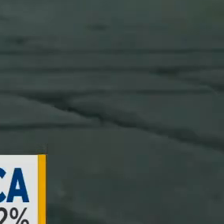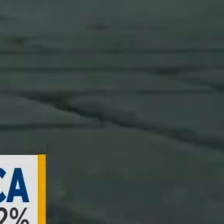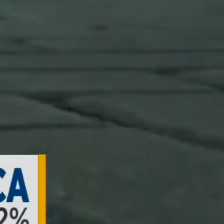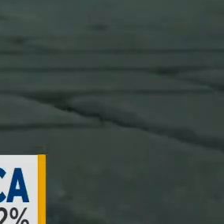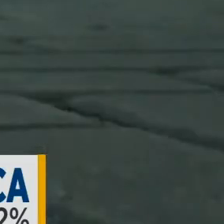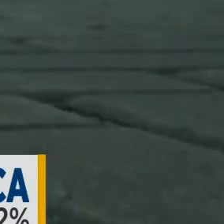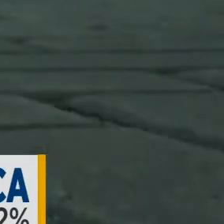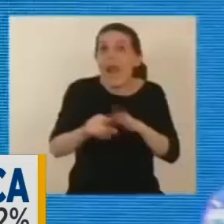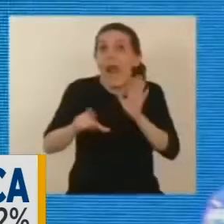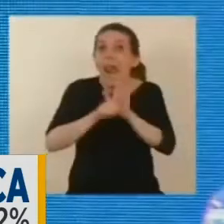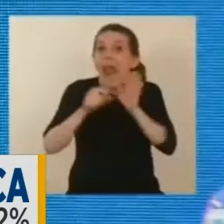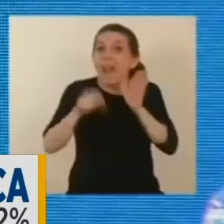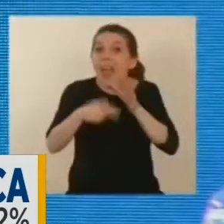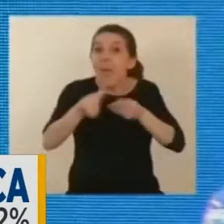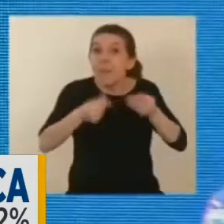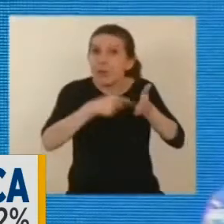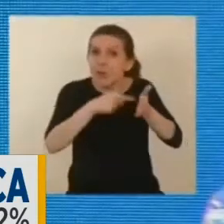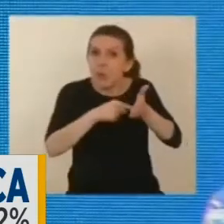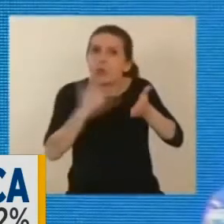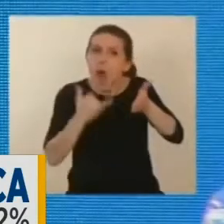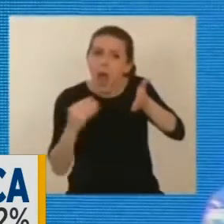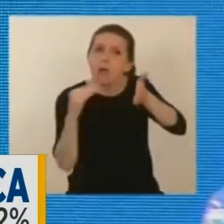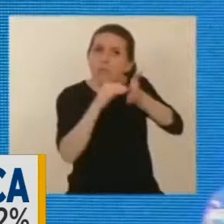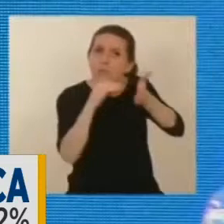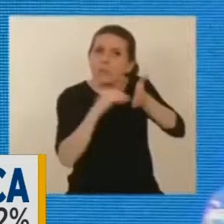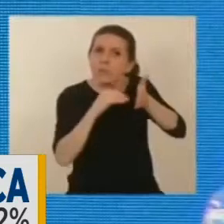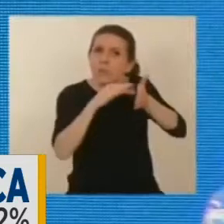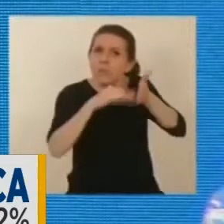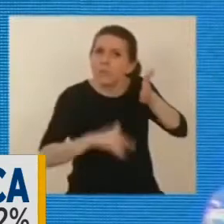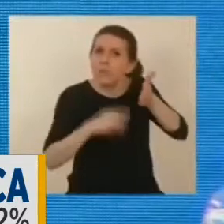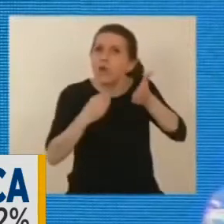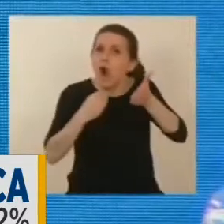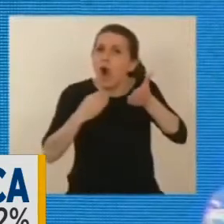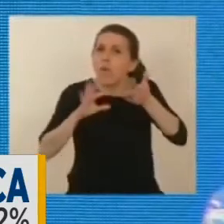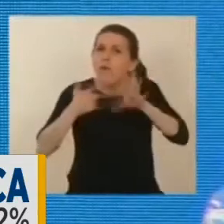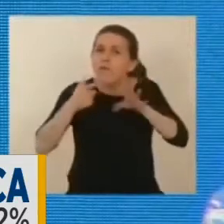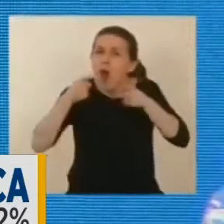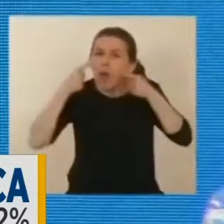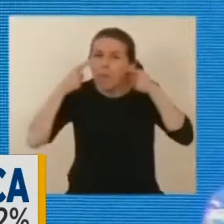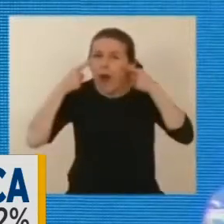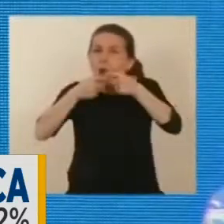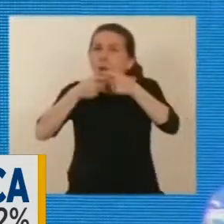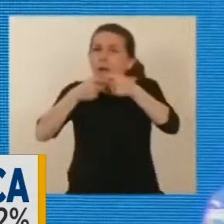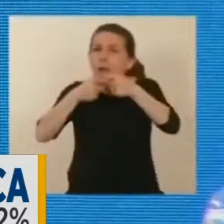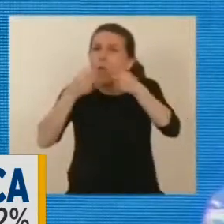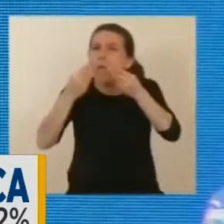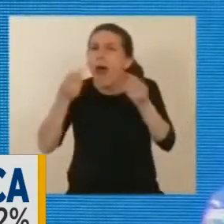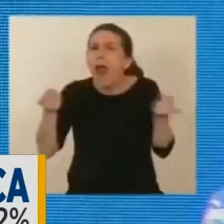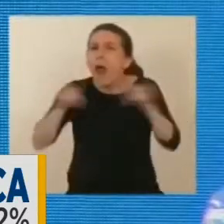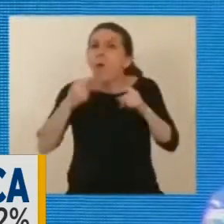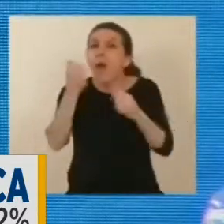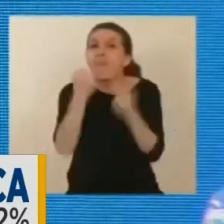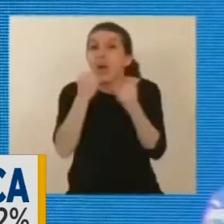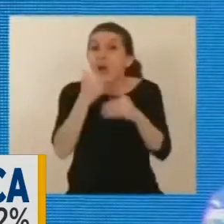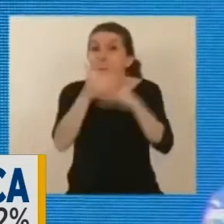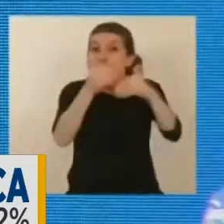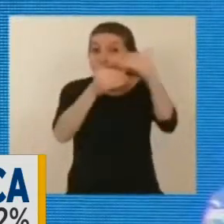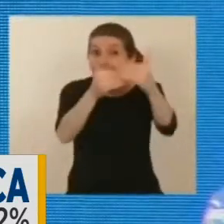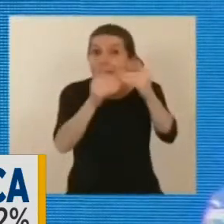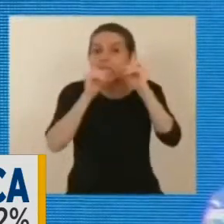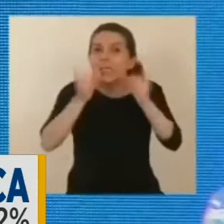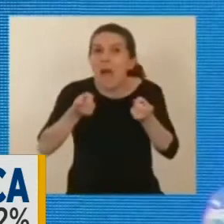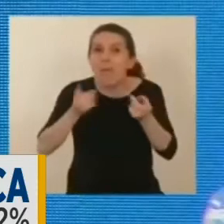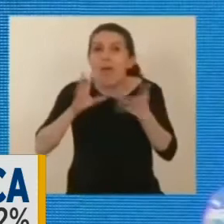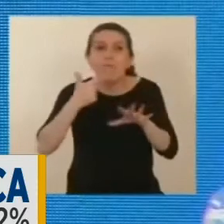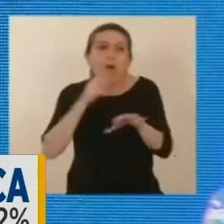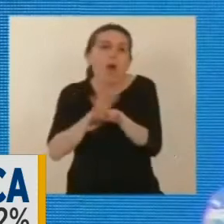de confinamiento limitaron el ritmo de recuperación pese a una acertada reestructuración de la deuda externa También elogia